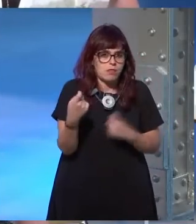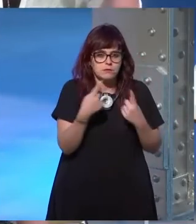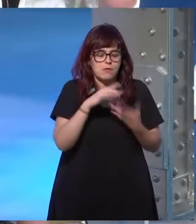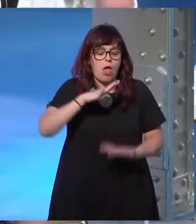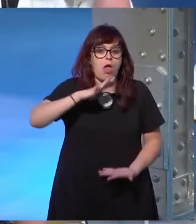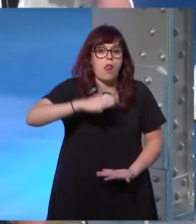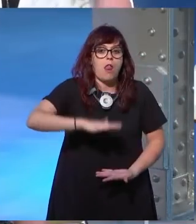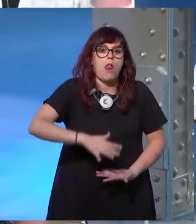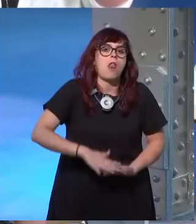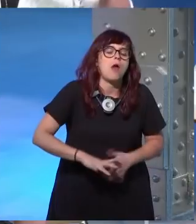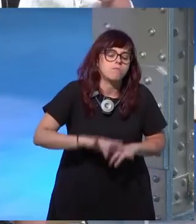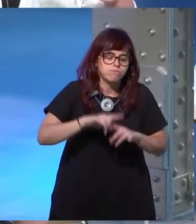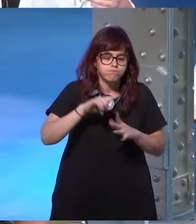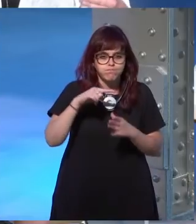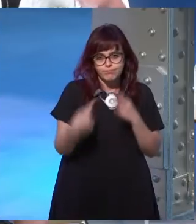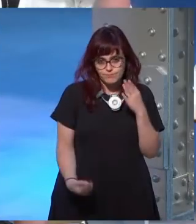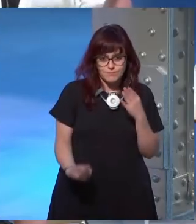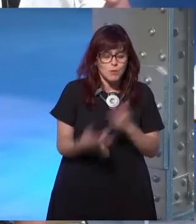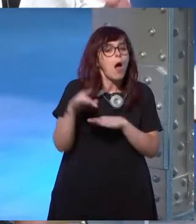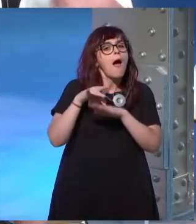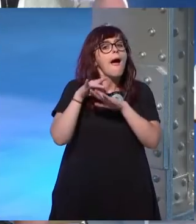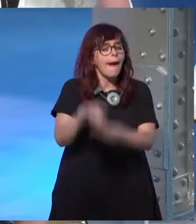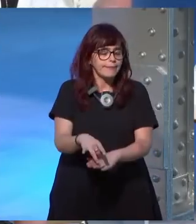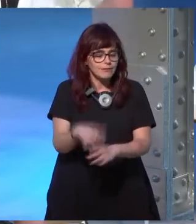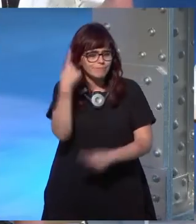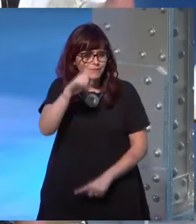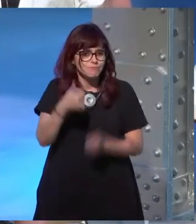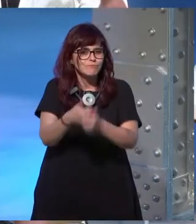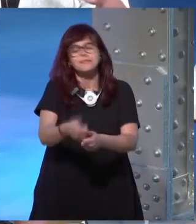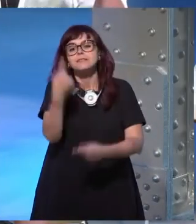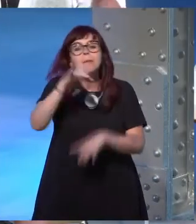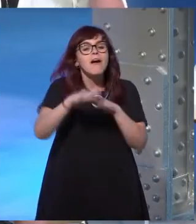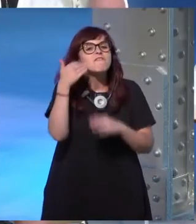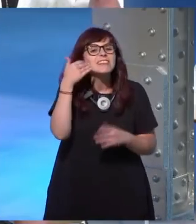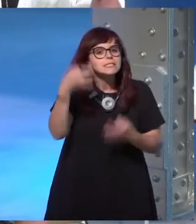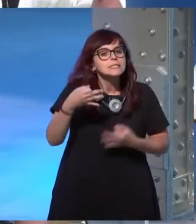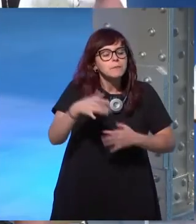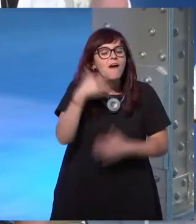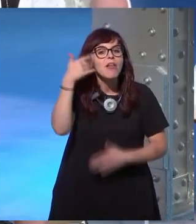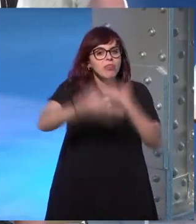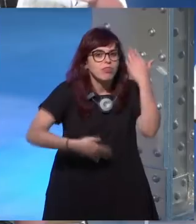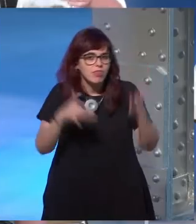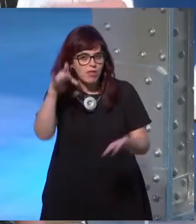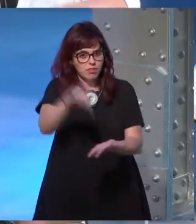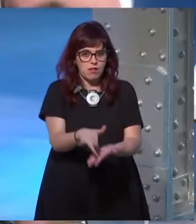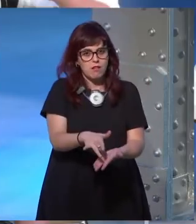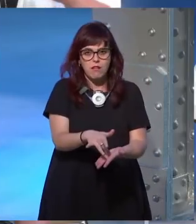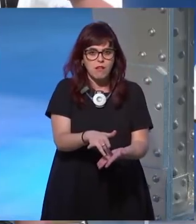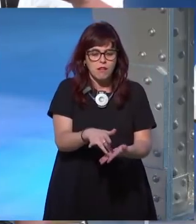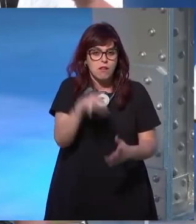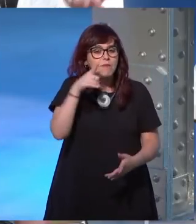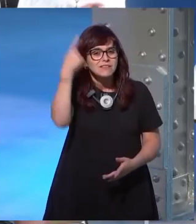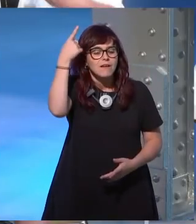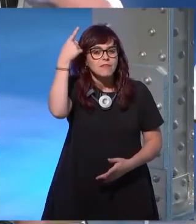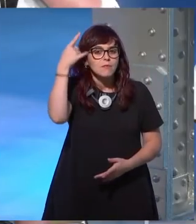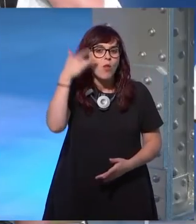mi agente ya sabe que esa es mi forma de trabajar ella me tiene que poner una fecha de entrega me tiene que decir oye oye por cierto